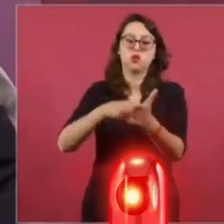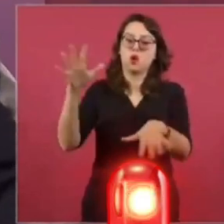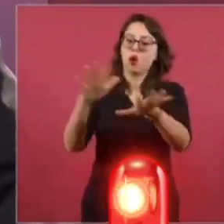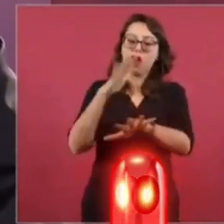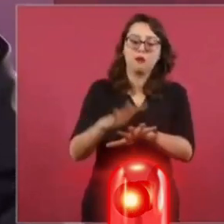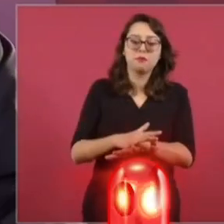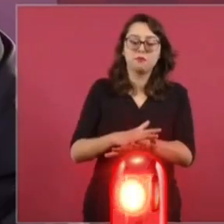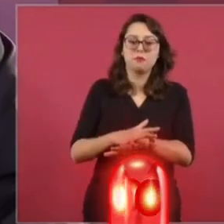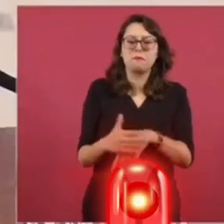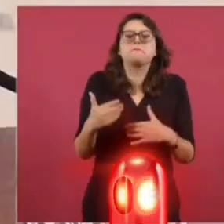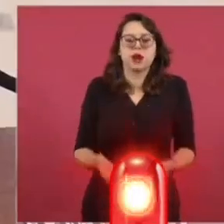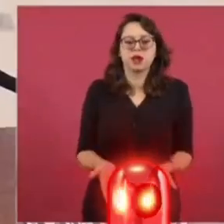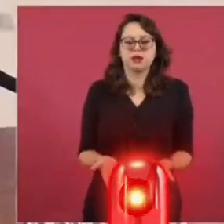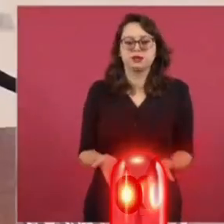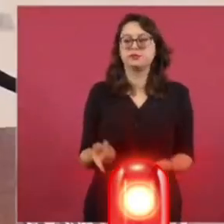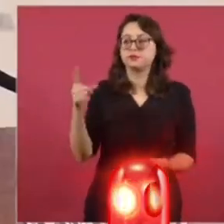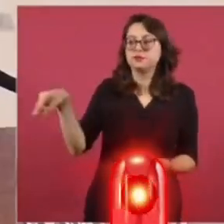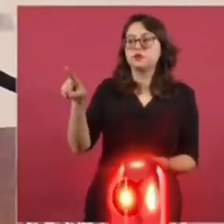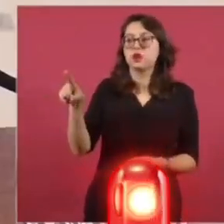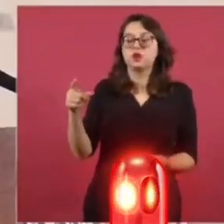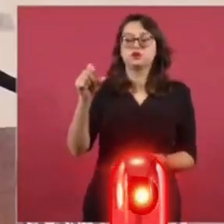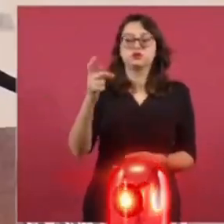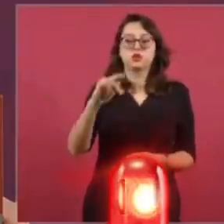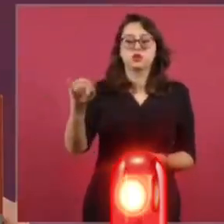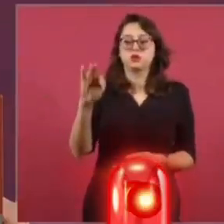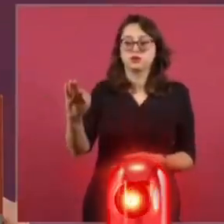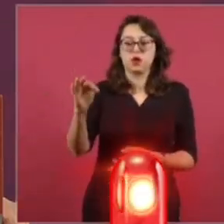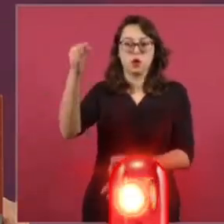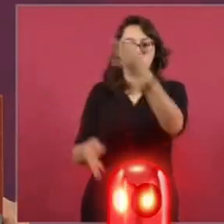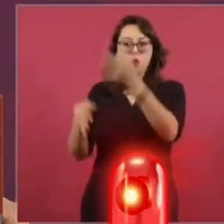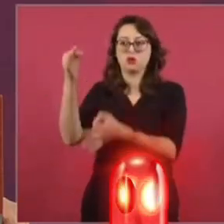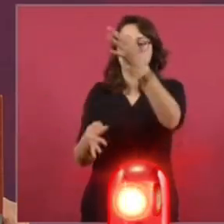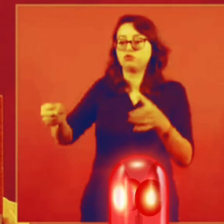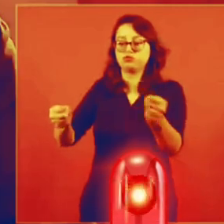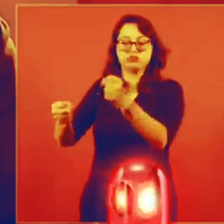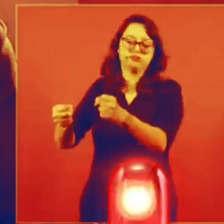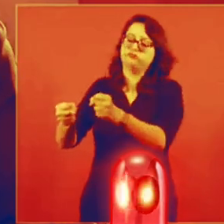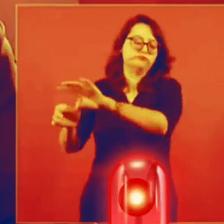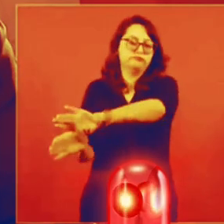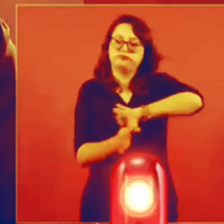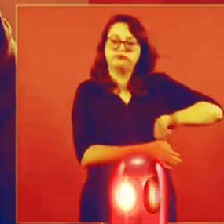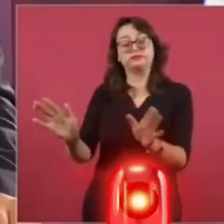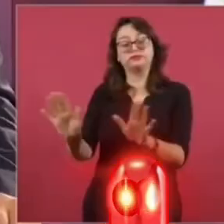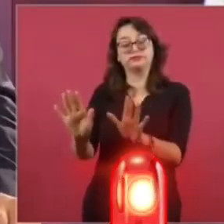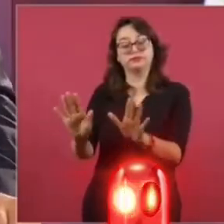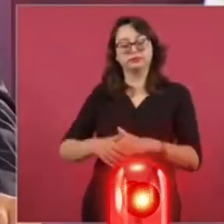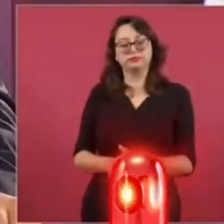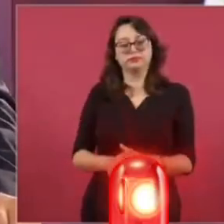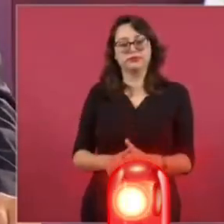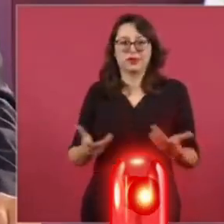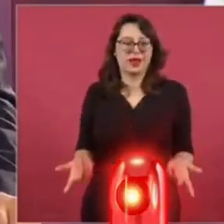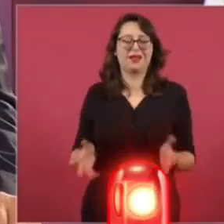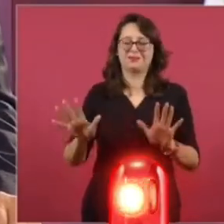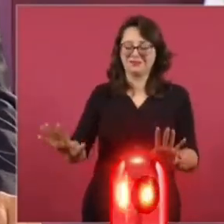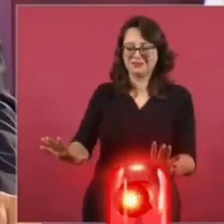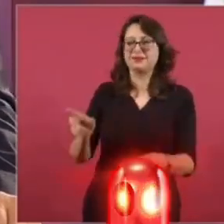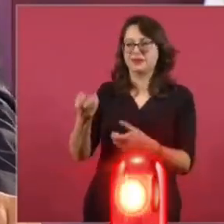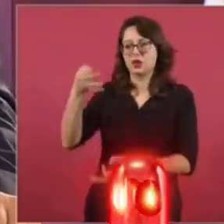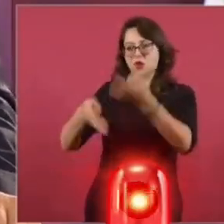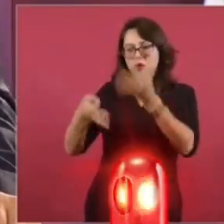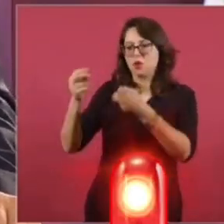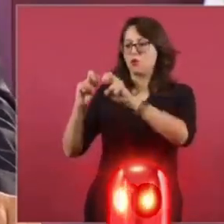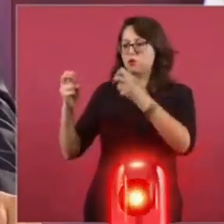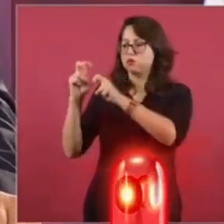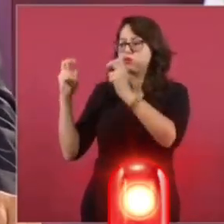magistrados y ministros del Poder Judicial sean electos por el pueblo. O que sea un tema de campaña. Si tienen que ser abogados, desde luego abogados. Pero